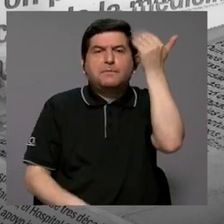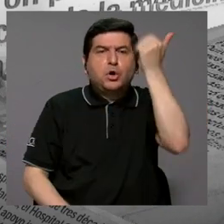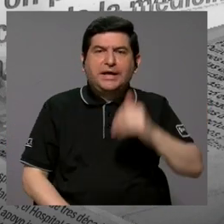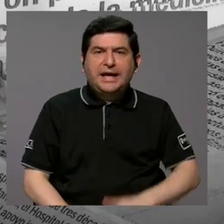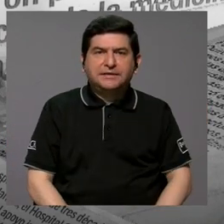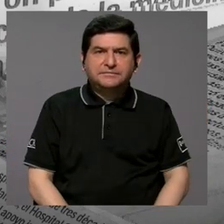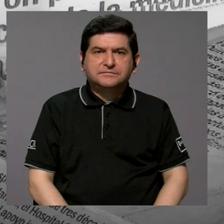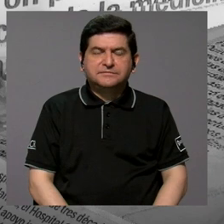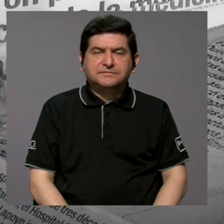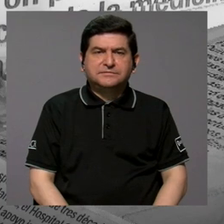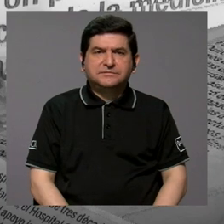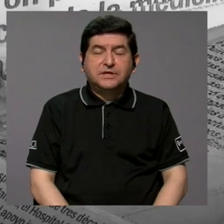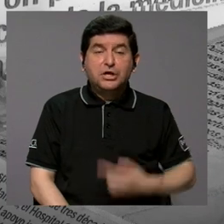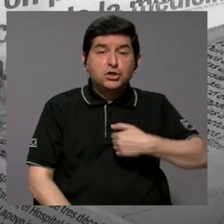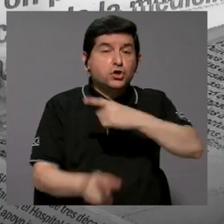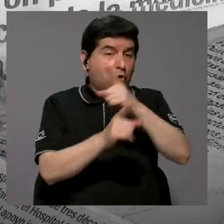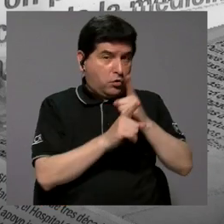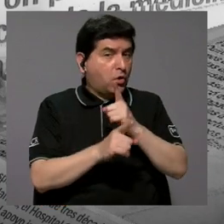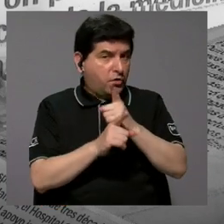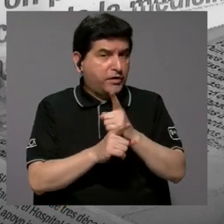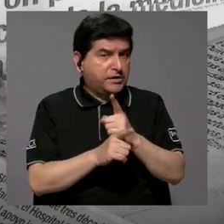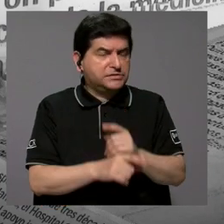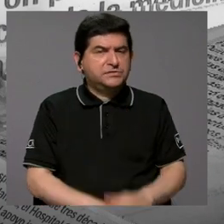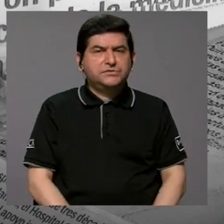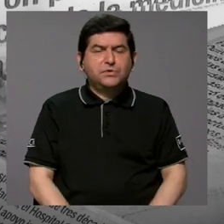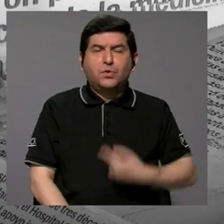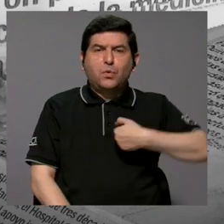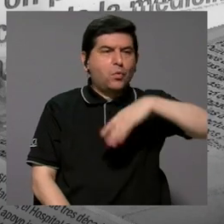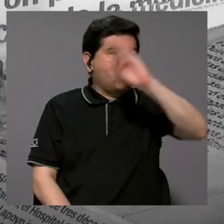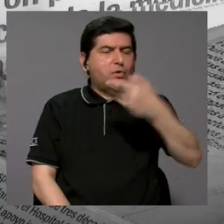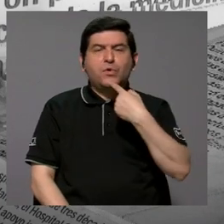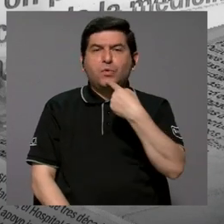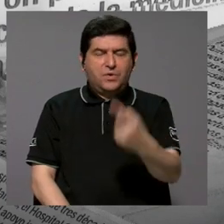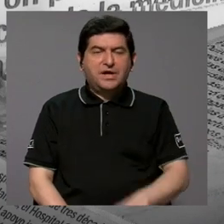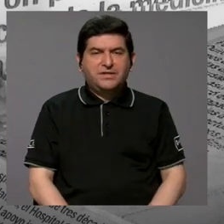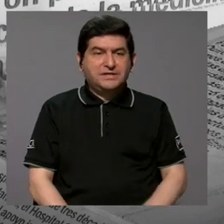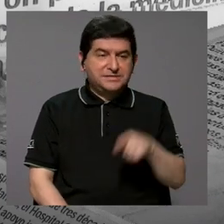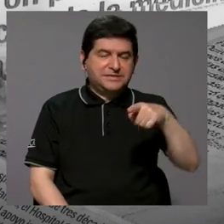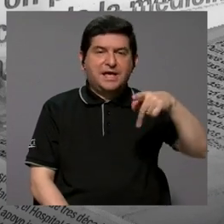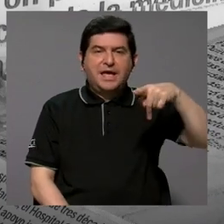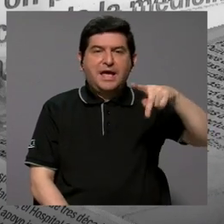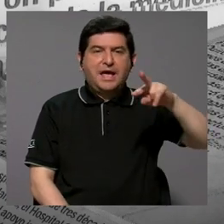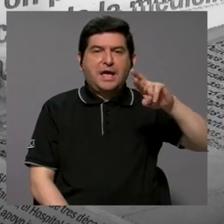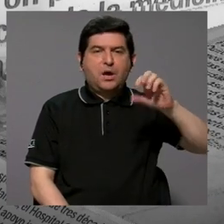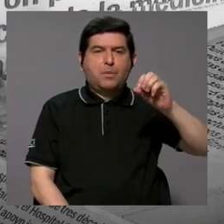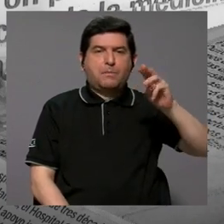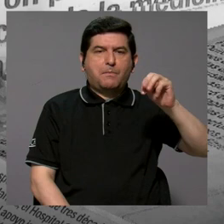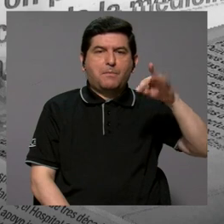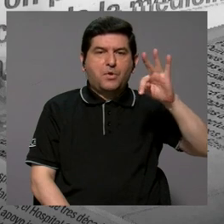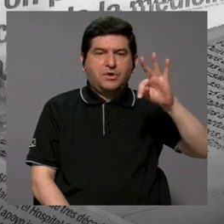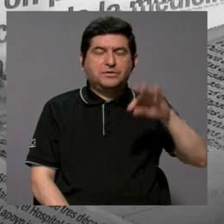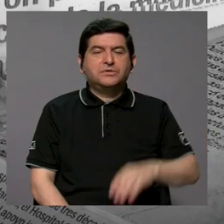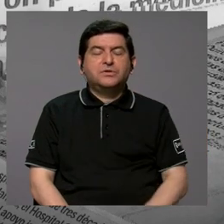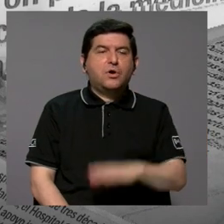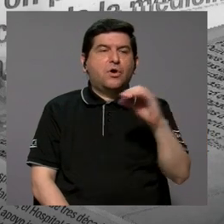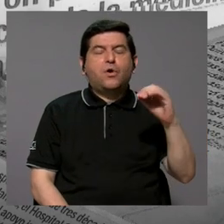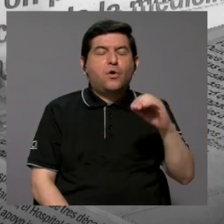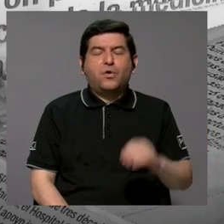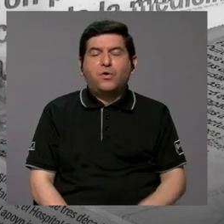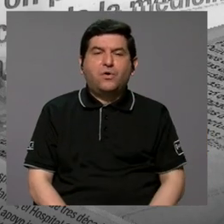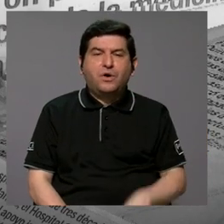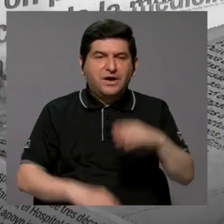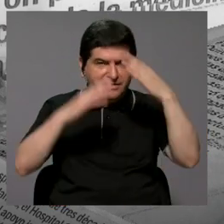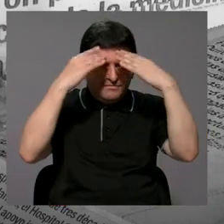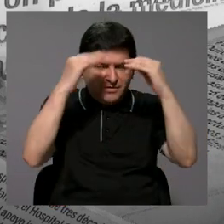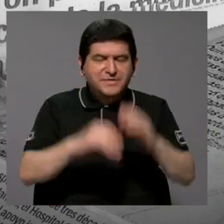qué? Y la corrección aquí que hago es, uno nunca menciona en un prompt o en una instrucción género o raza. Usted